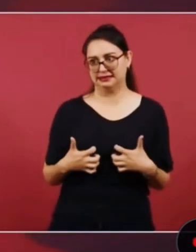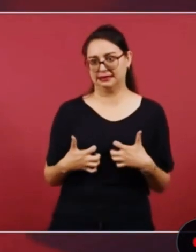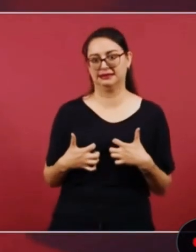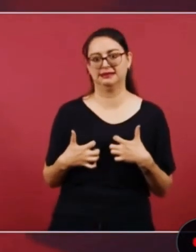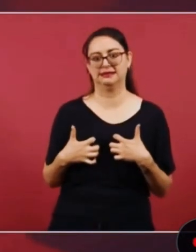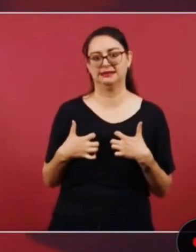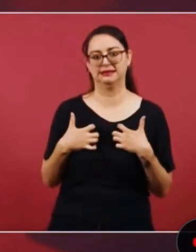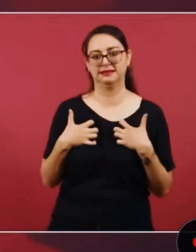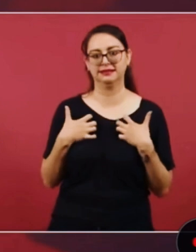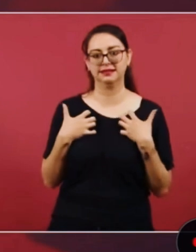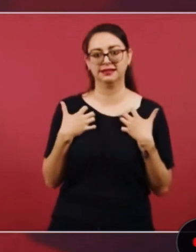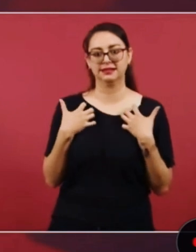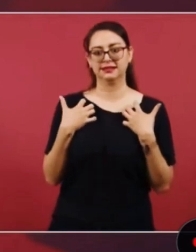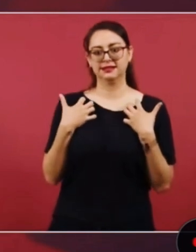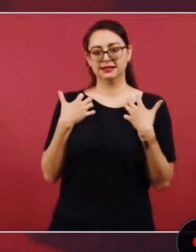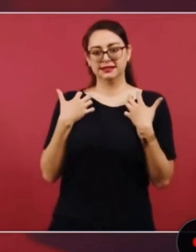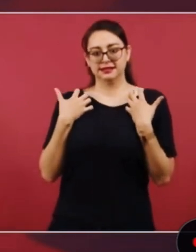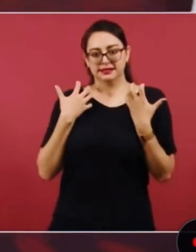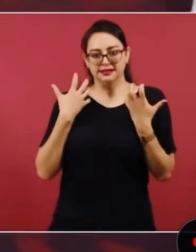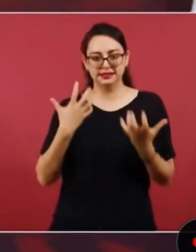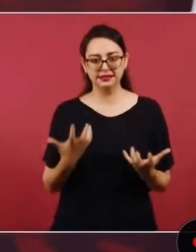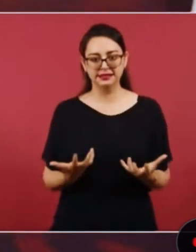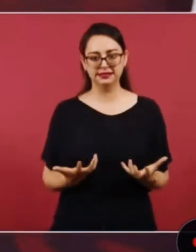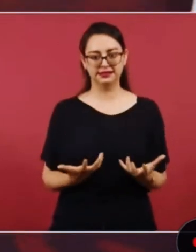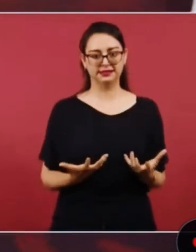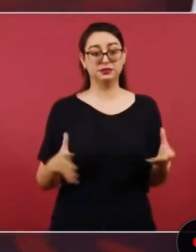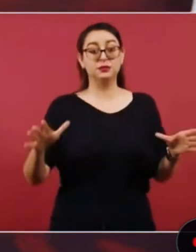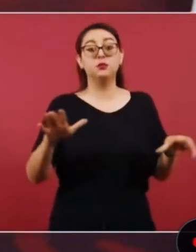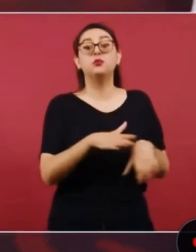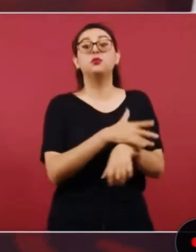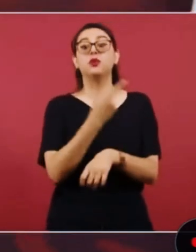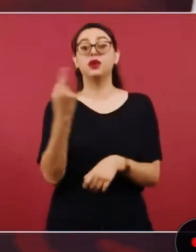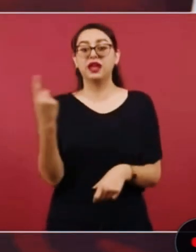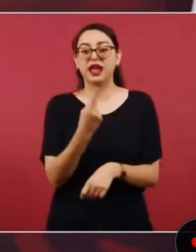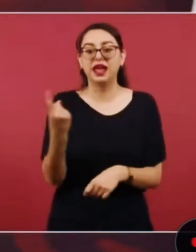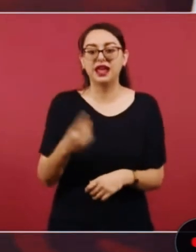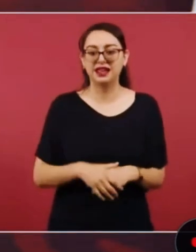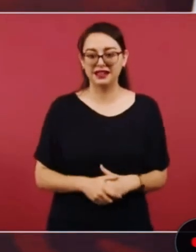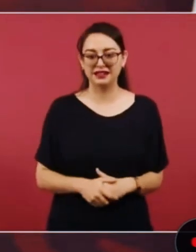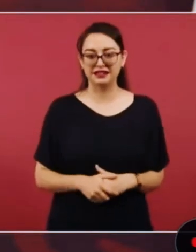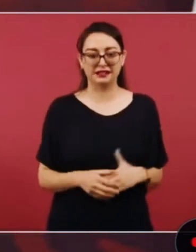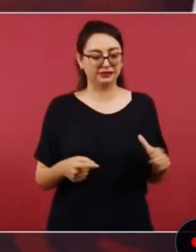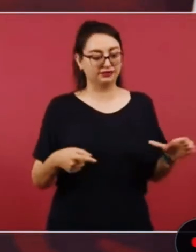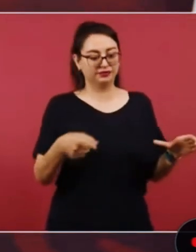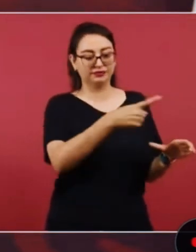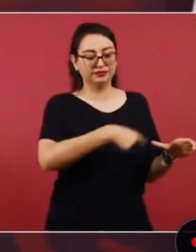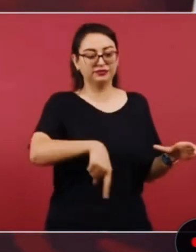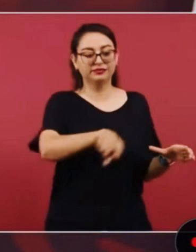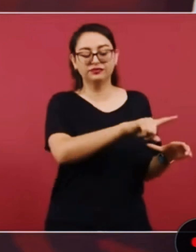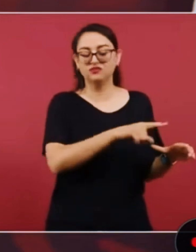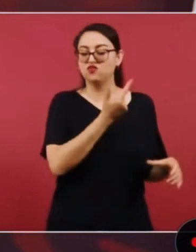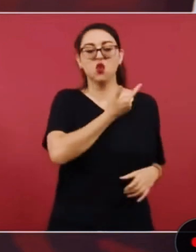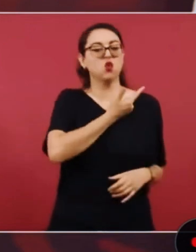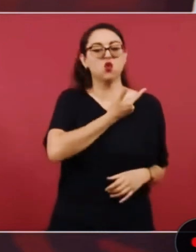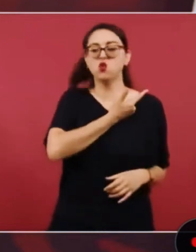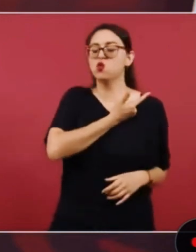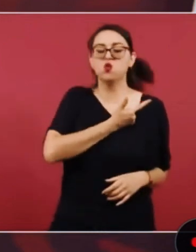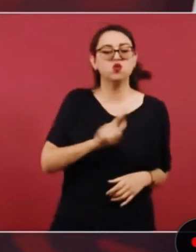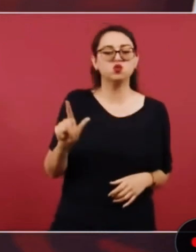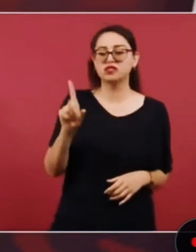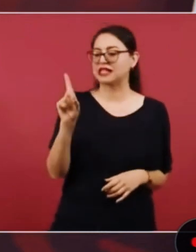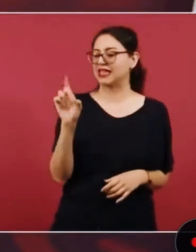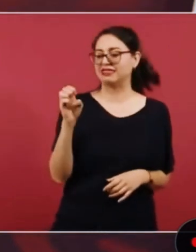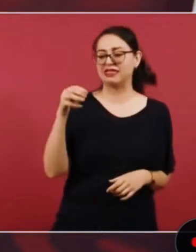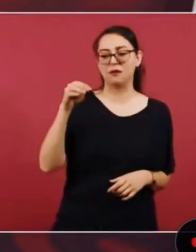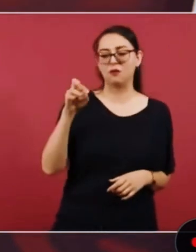sino la oligarquía y el dominio de una minoría con fachada